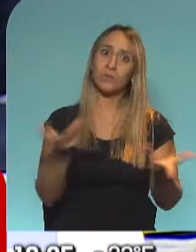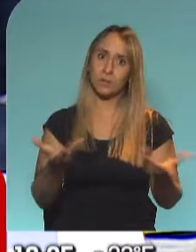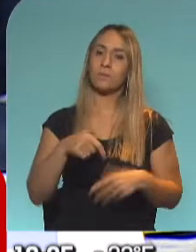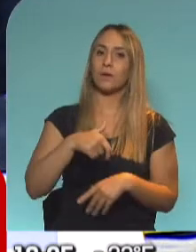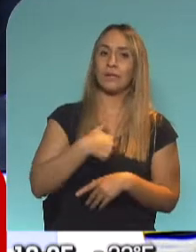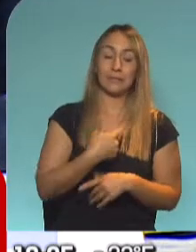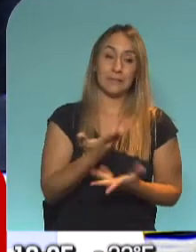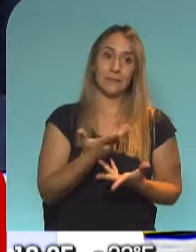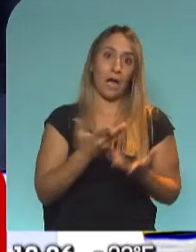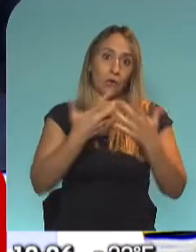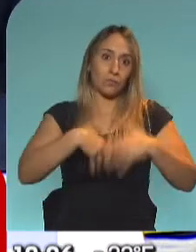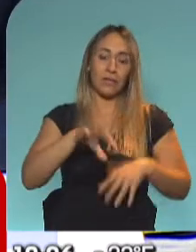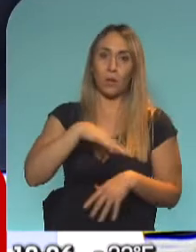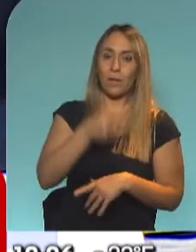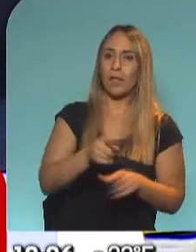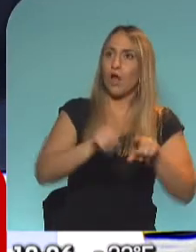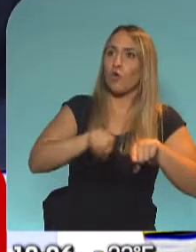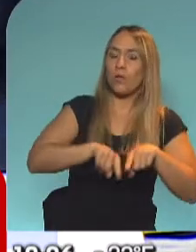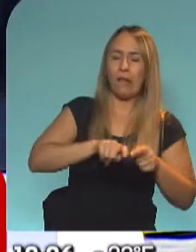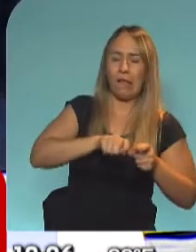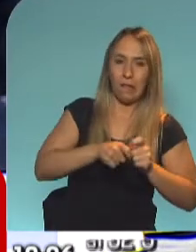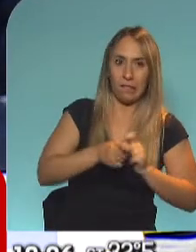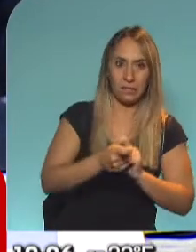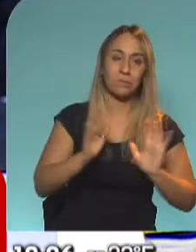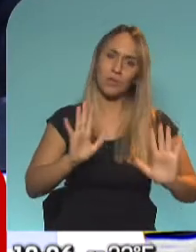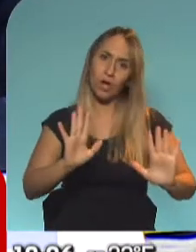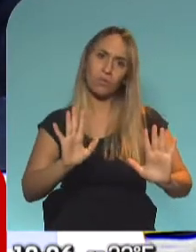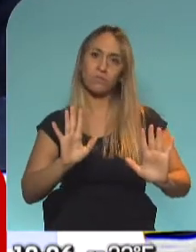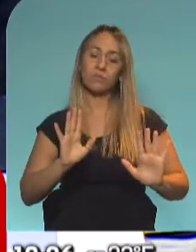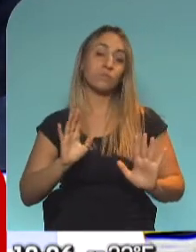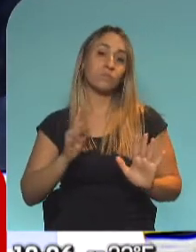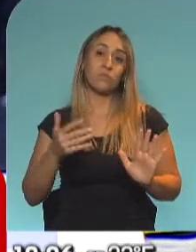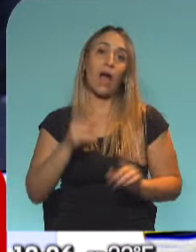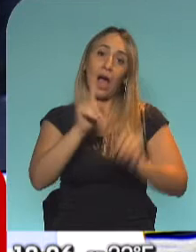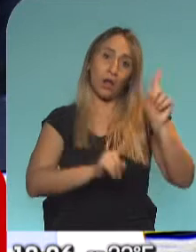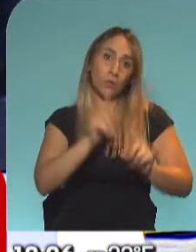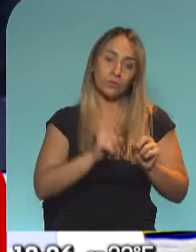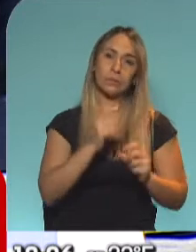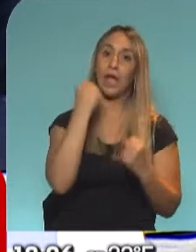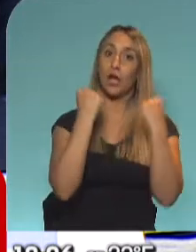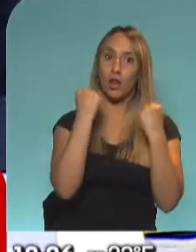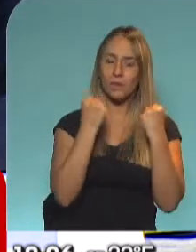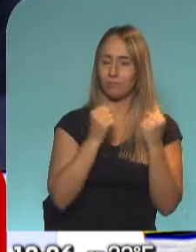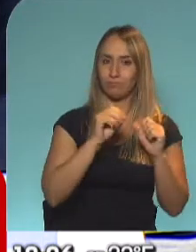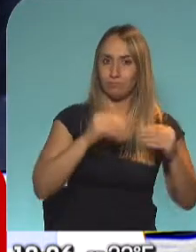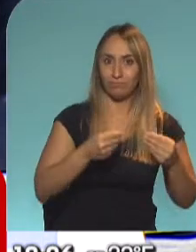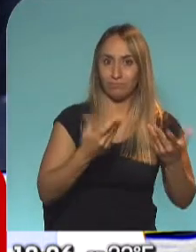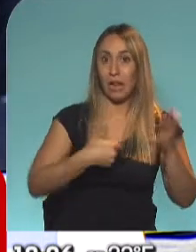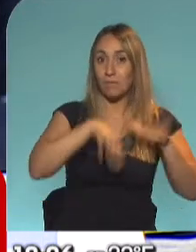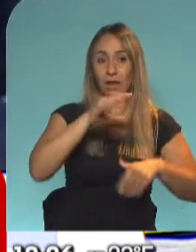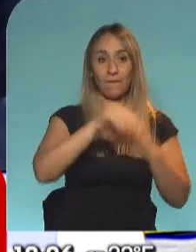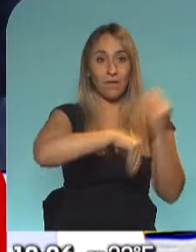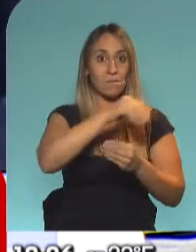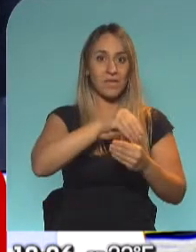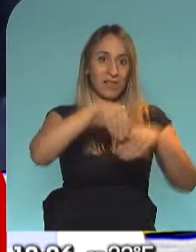de todos y todas, sobre también parte del sustento diario de muchas familias argentinas. Y